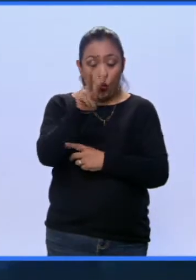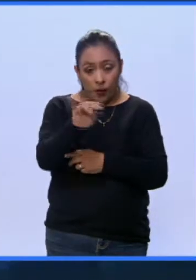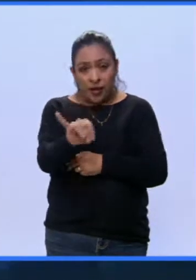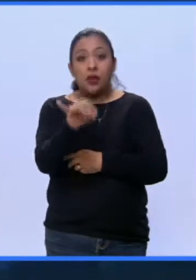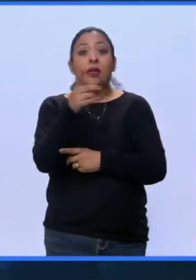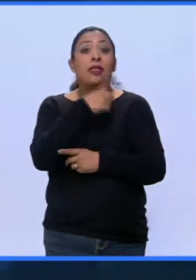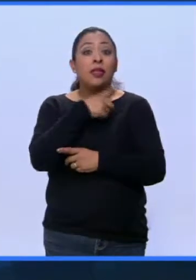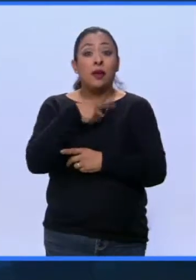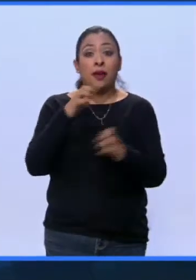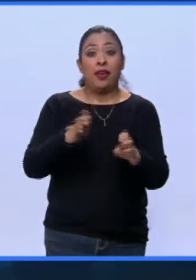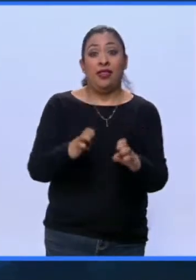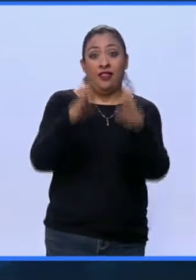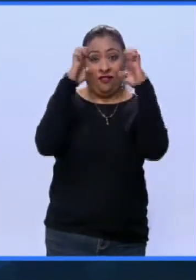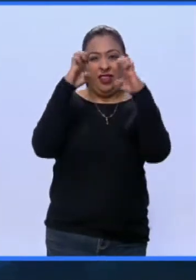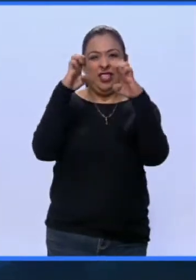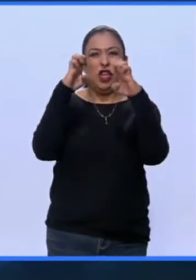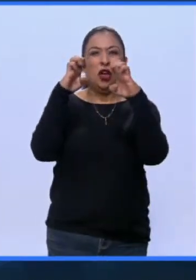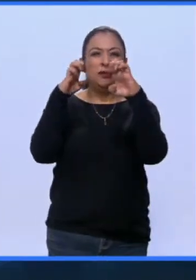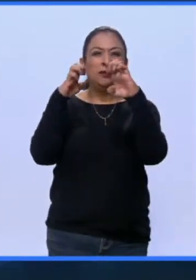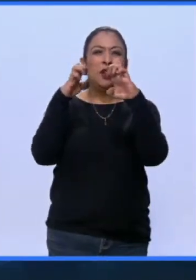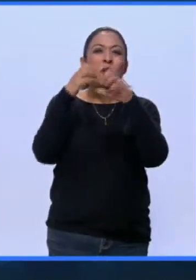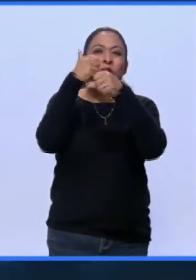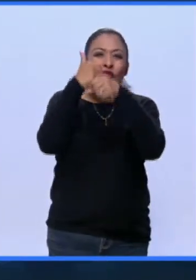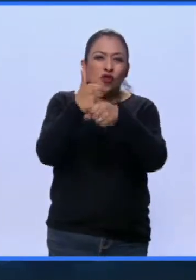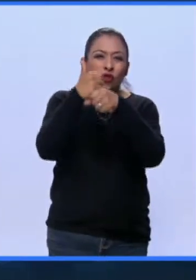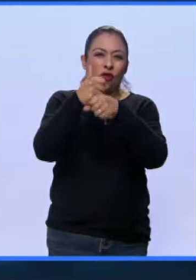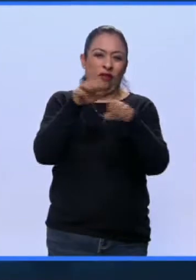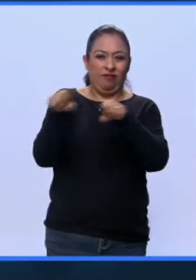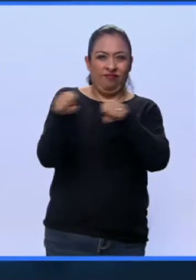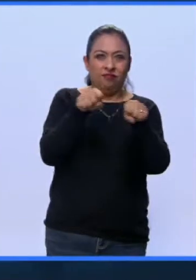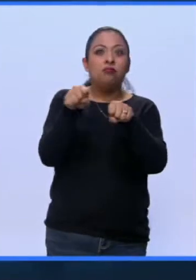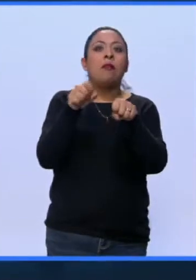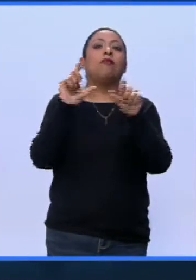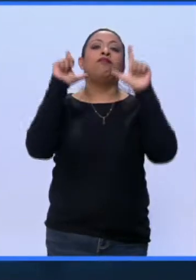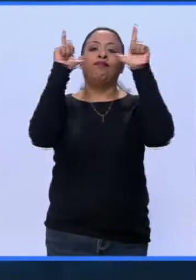de los edificios dañados en el terremoto tenían espectaculares.